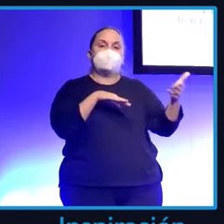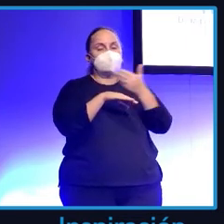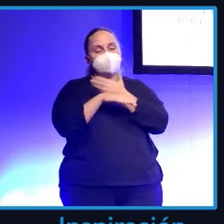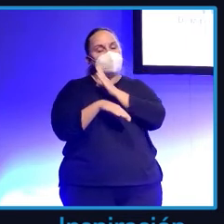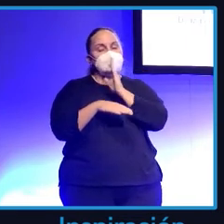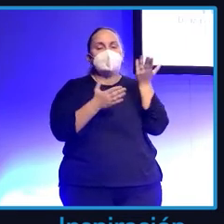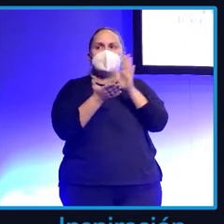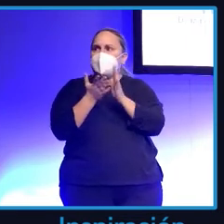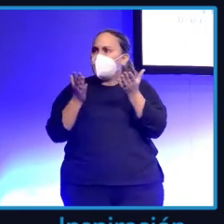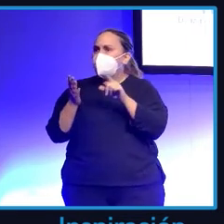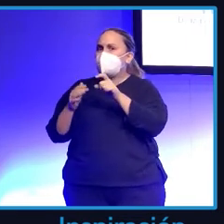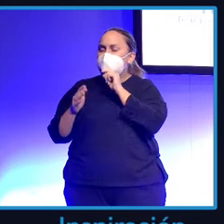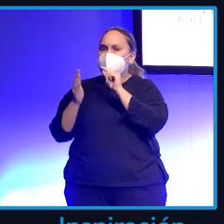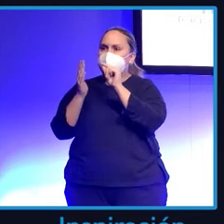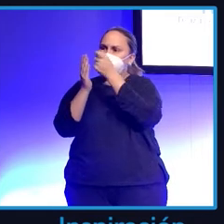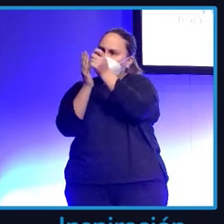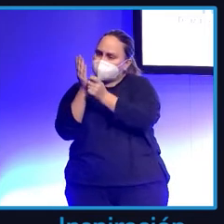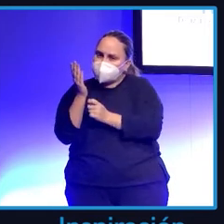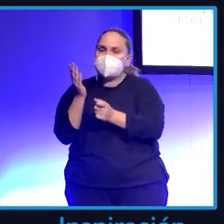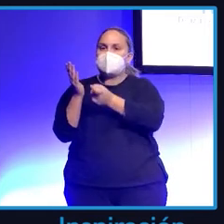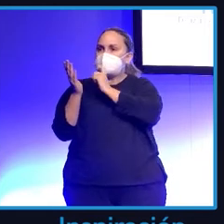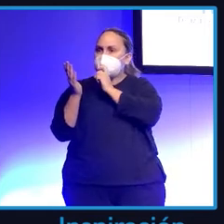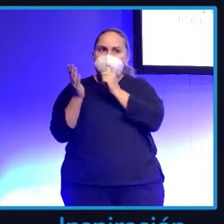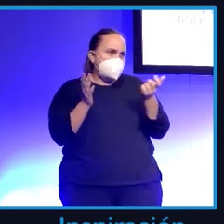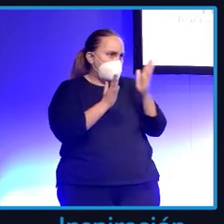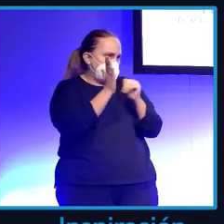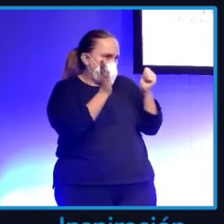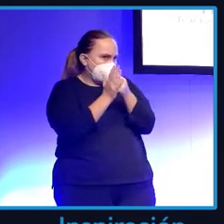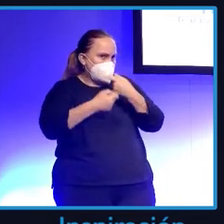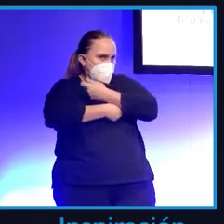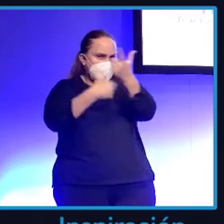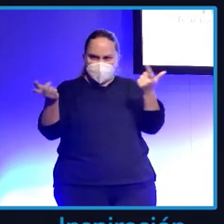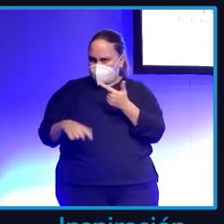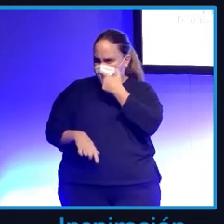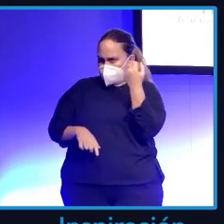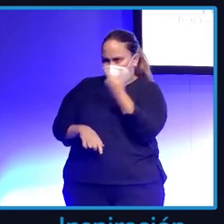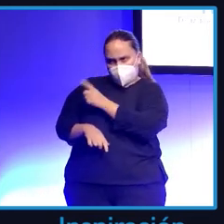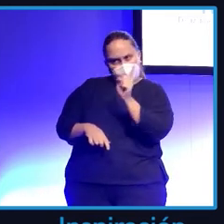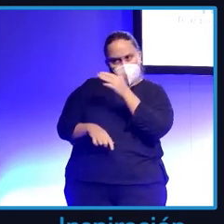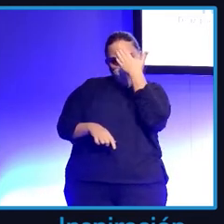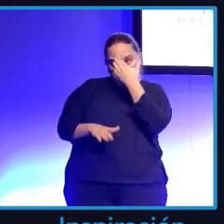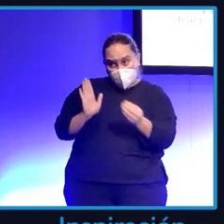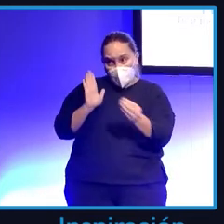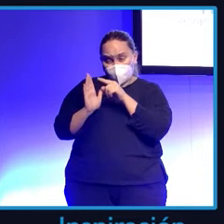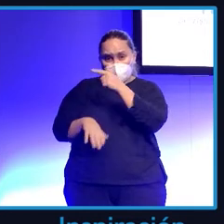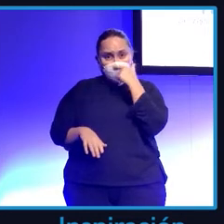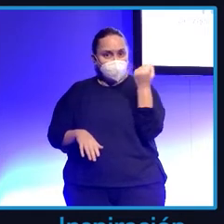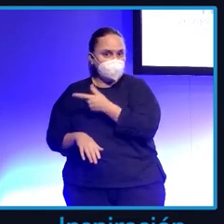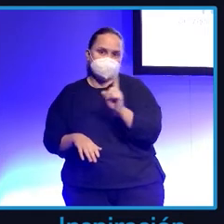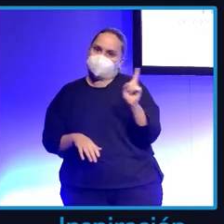pondremos un PDF, si eso es para regularlo. Me dijo, yo esa mierda, o sea, mi portada no va entre una mierda de tu PDF.